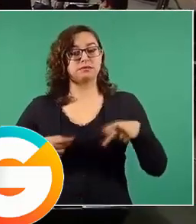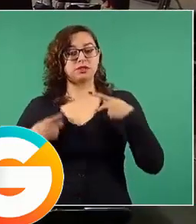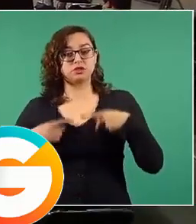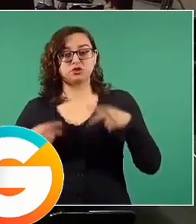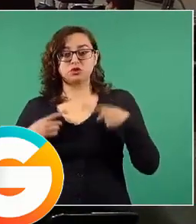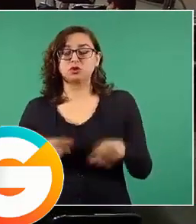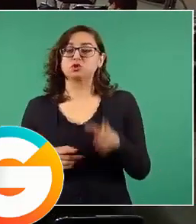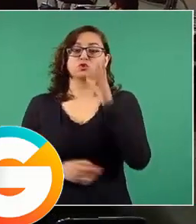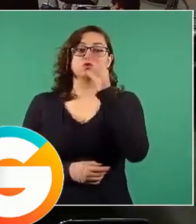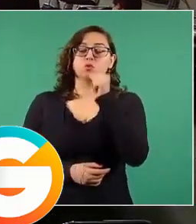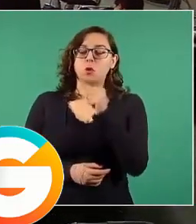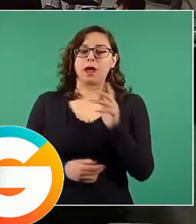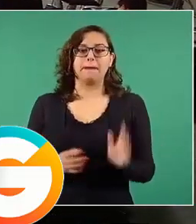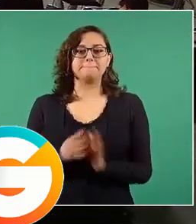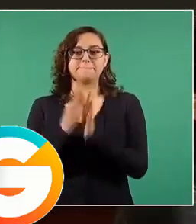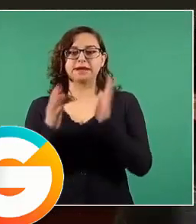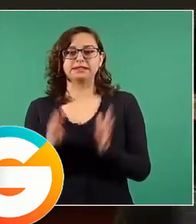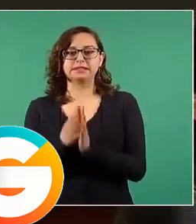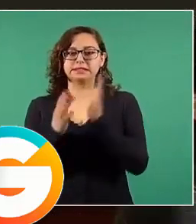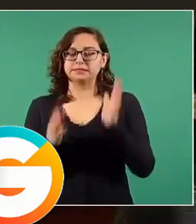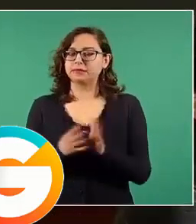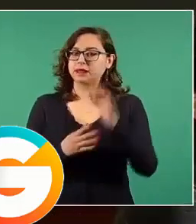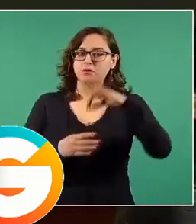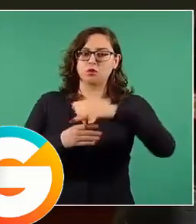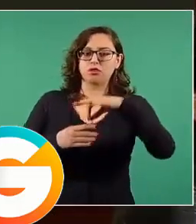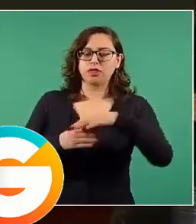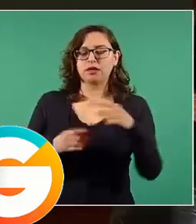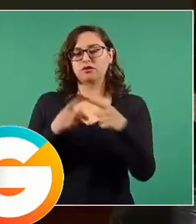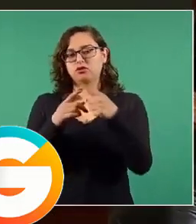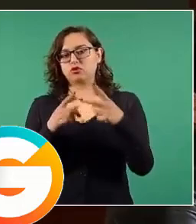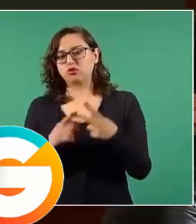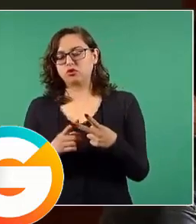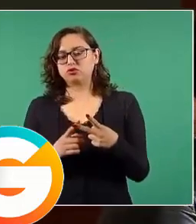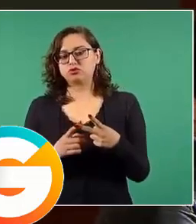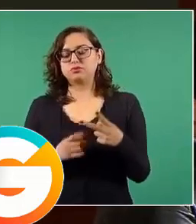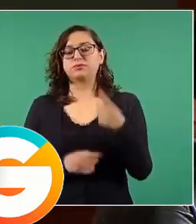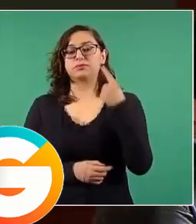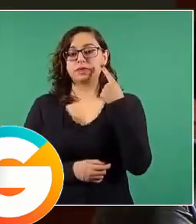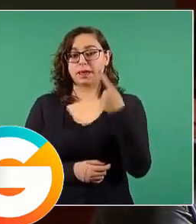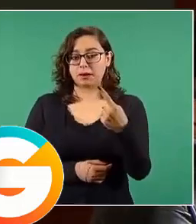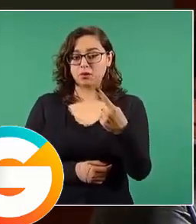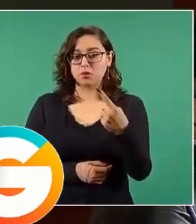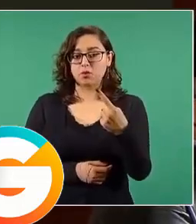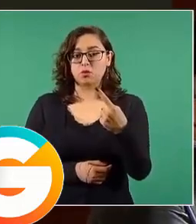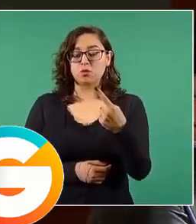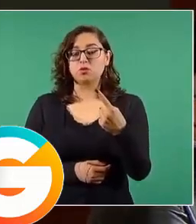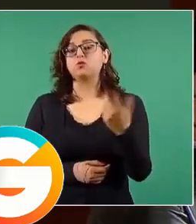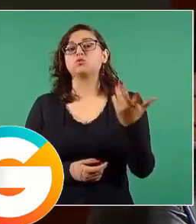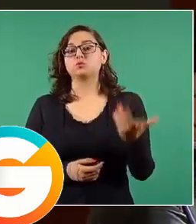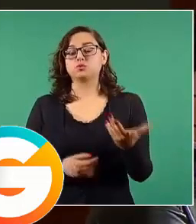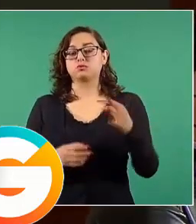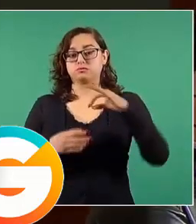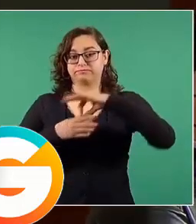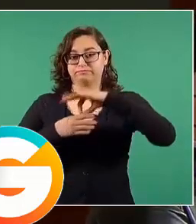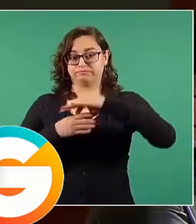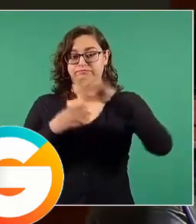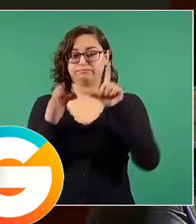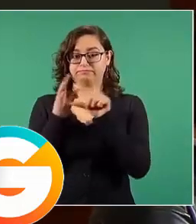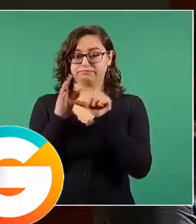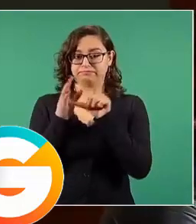democrático por dos razones fundamentales. No recibieron la credencial para votar